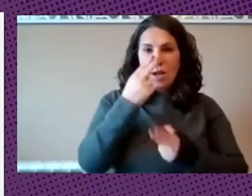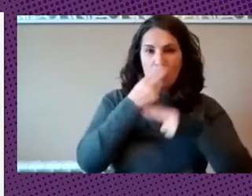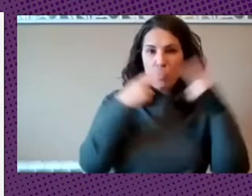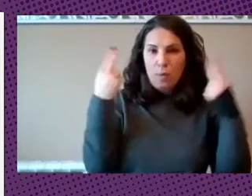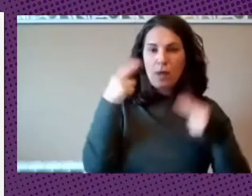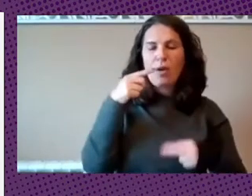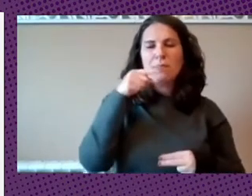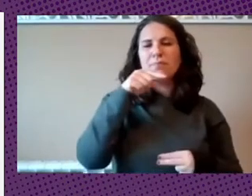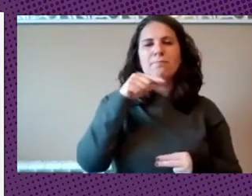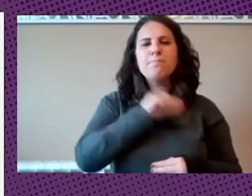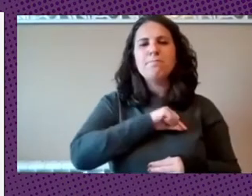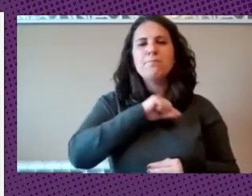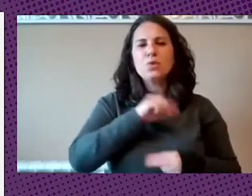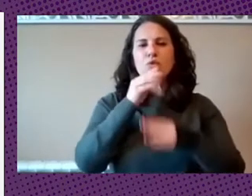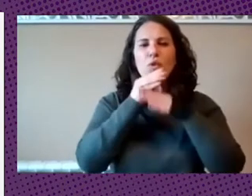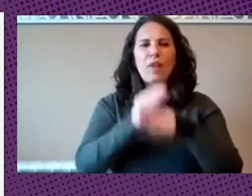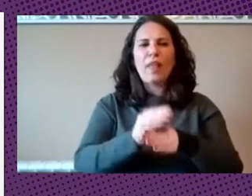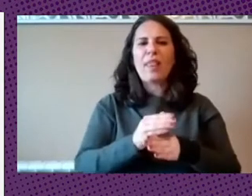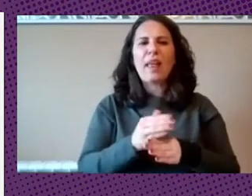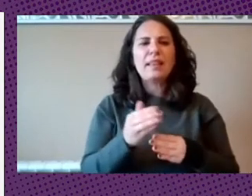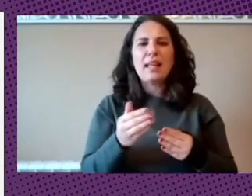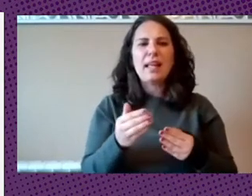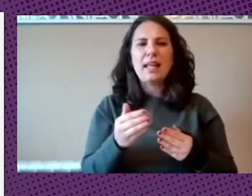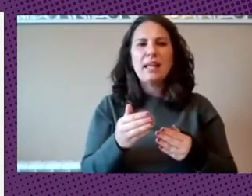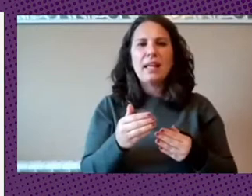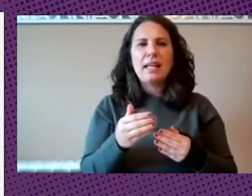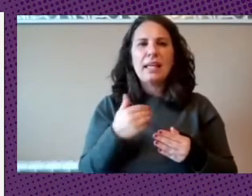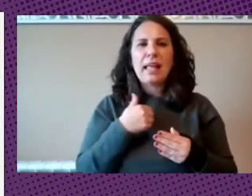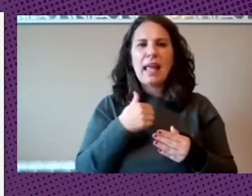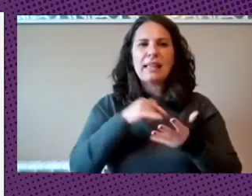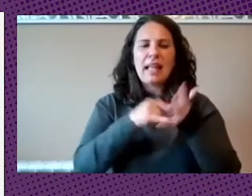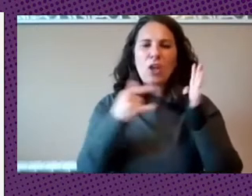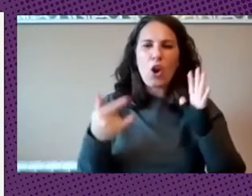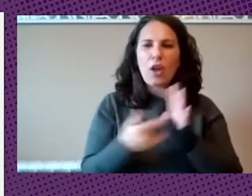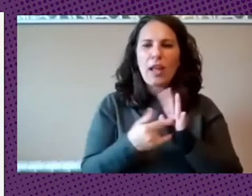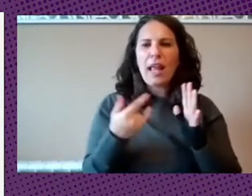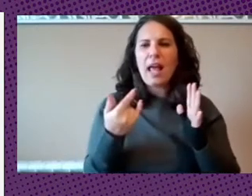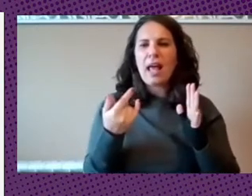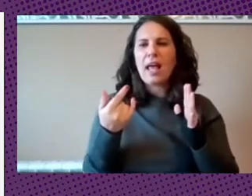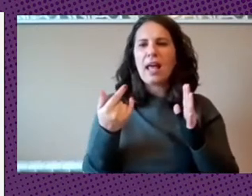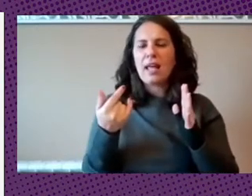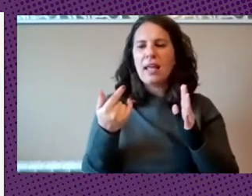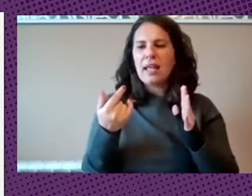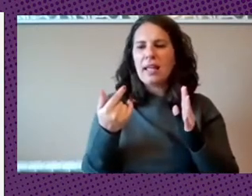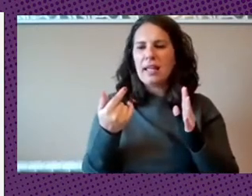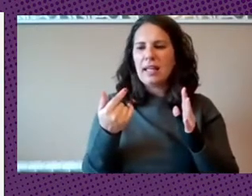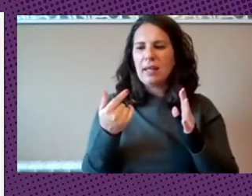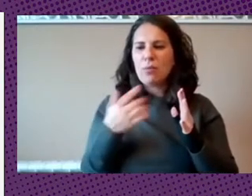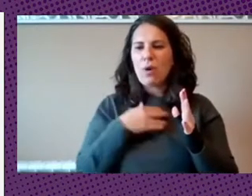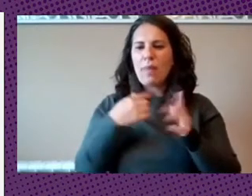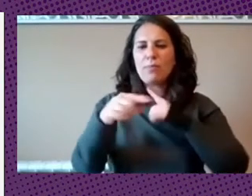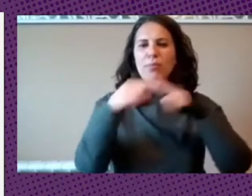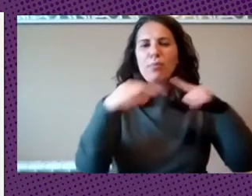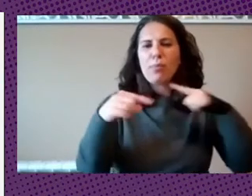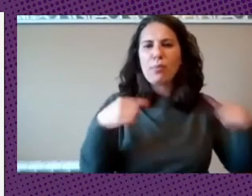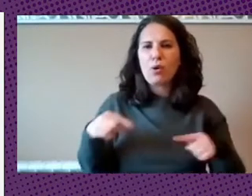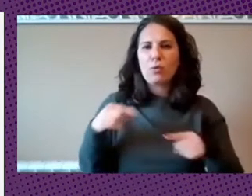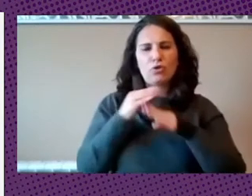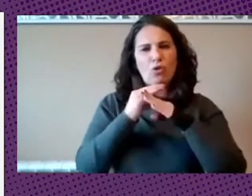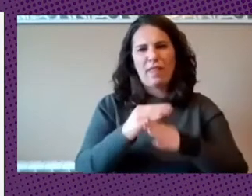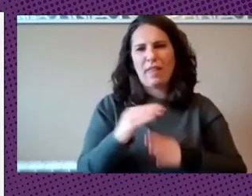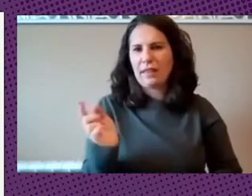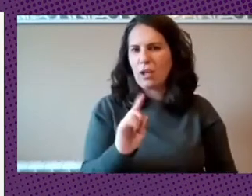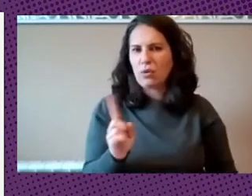suficiente para nosotros que exista la tecnología la transaccionalidad sino que impulsamos